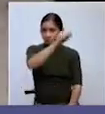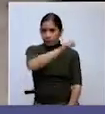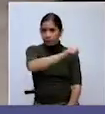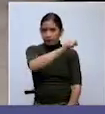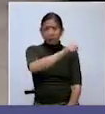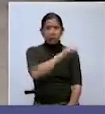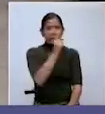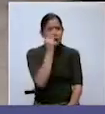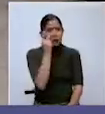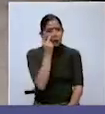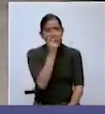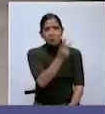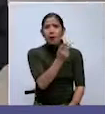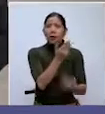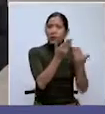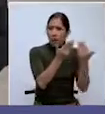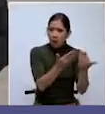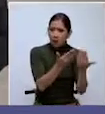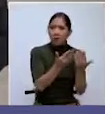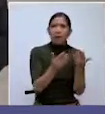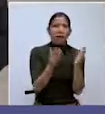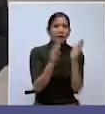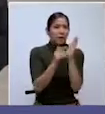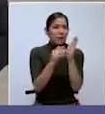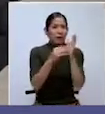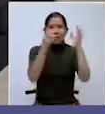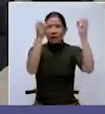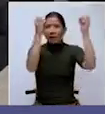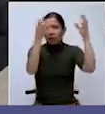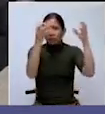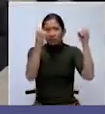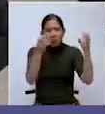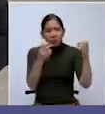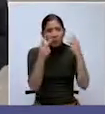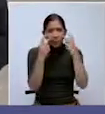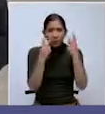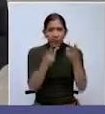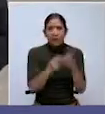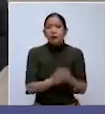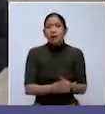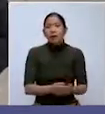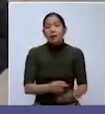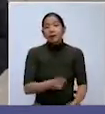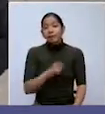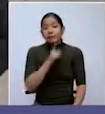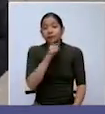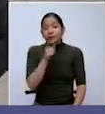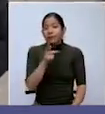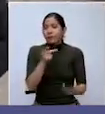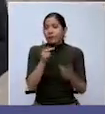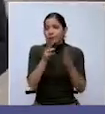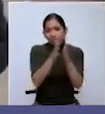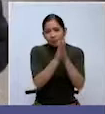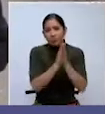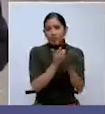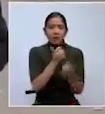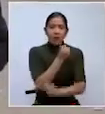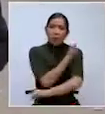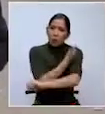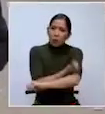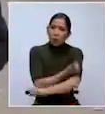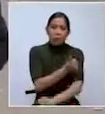este momento qué es lo que está ocurriendo consecuencia de la falta de señalización, donde incluso se pide a todas aquellas autoridades